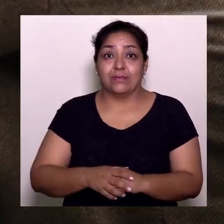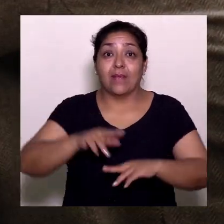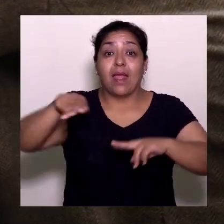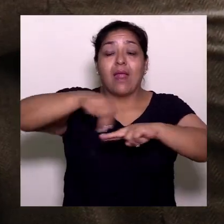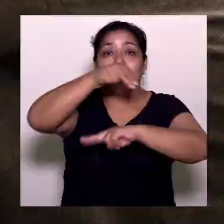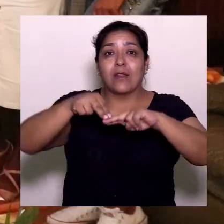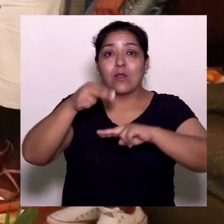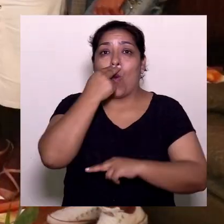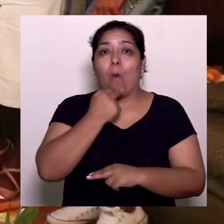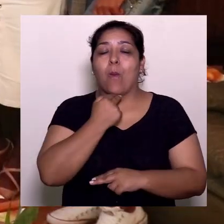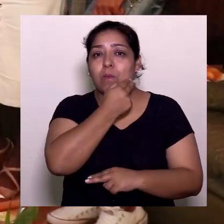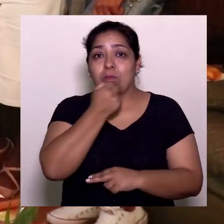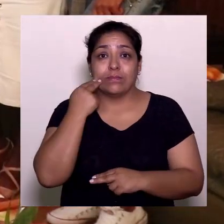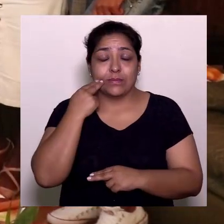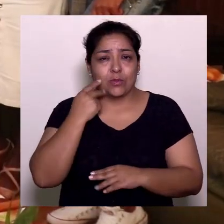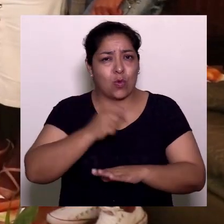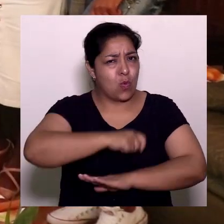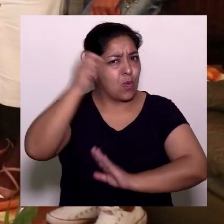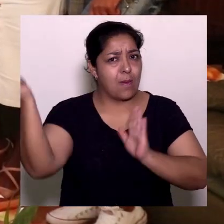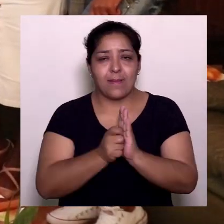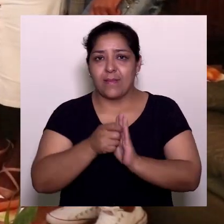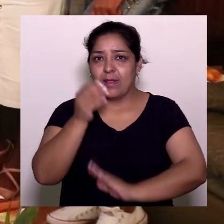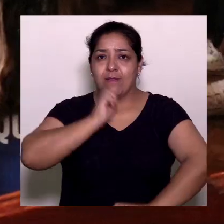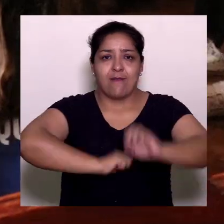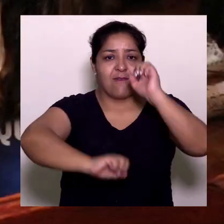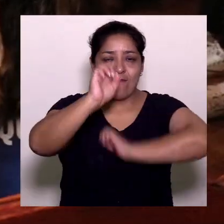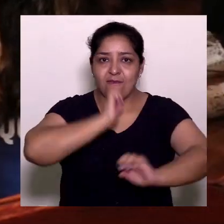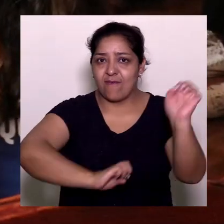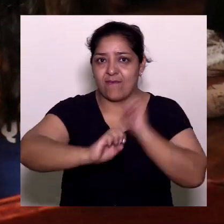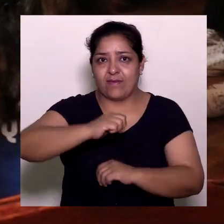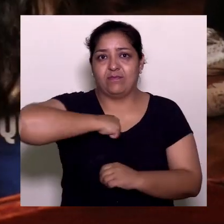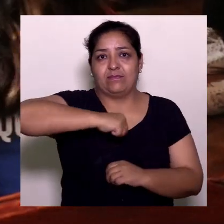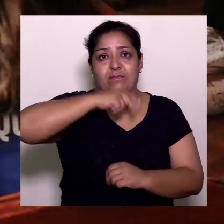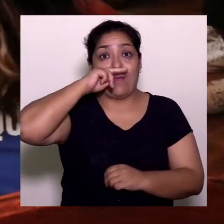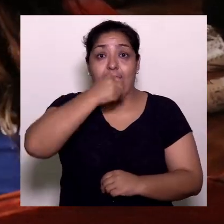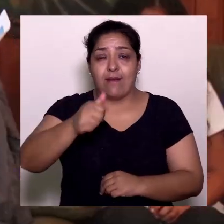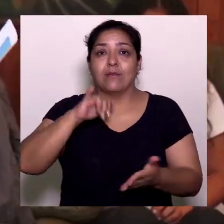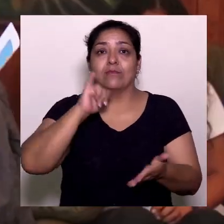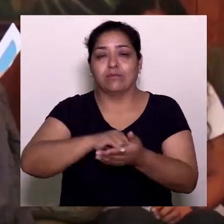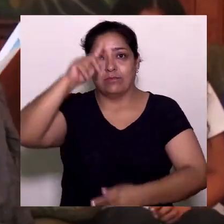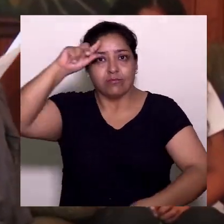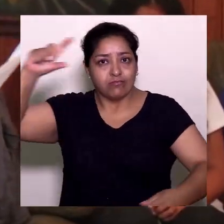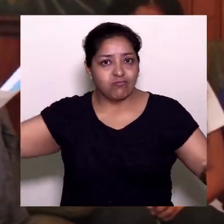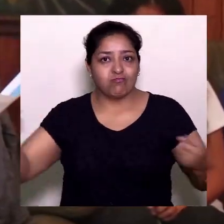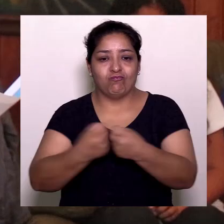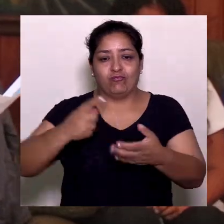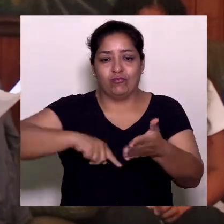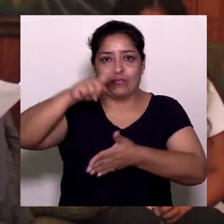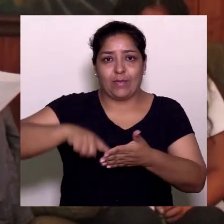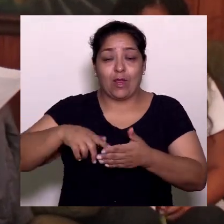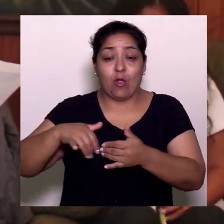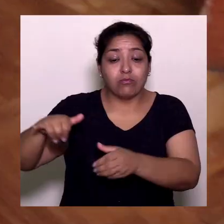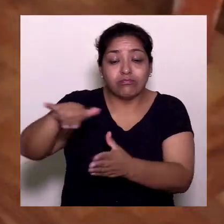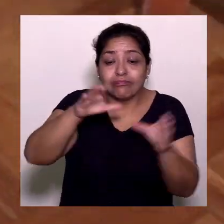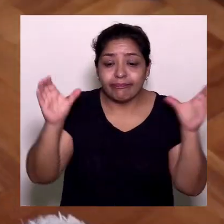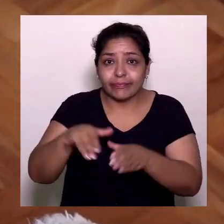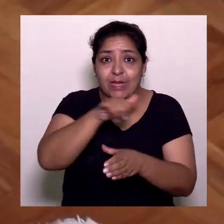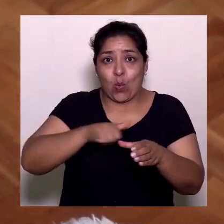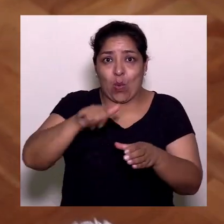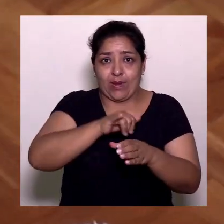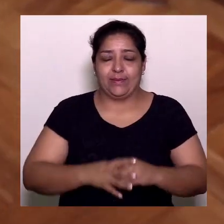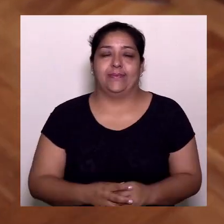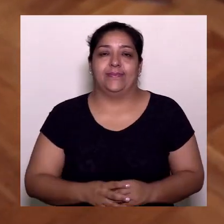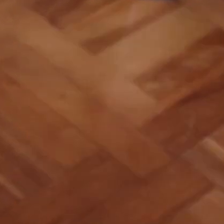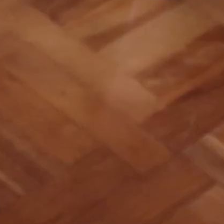Camilo Romero. En Nariño el compromiso es pleno para trabajar en defensa de los derechos de nuestras niñas y por ello se firmó el manifiesto